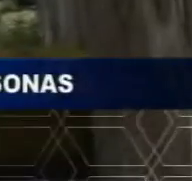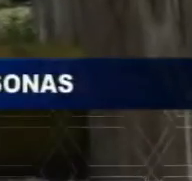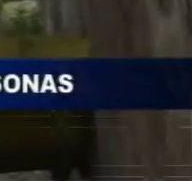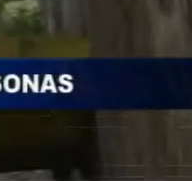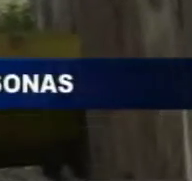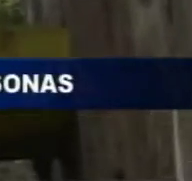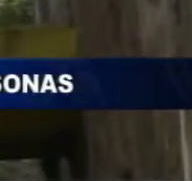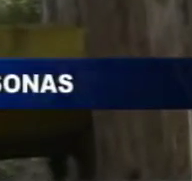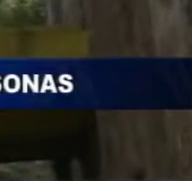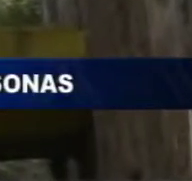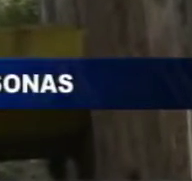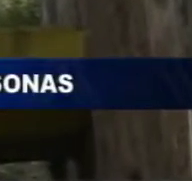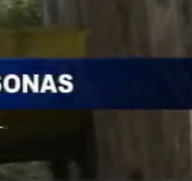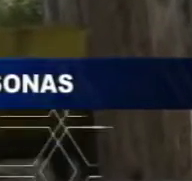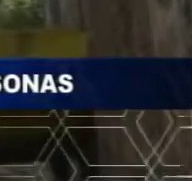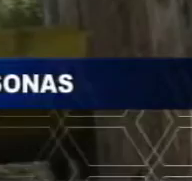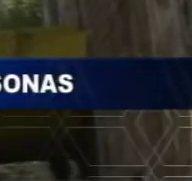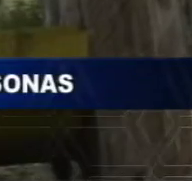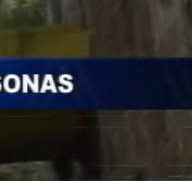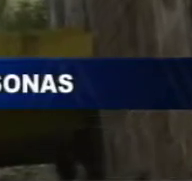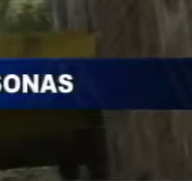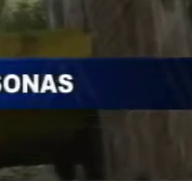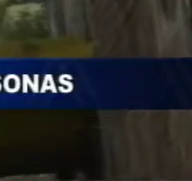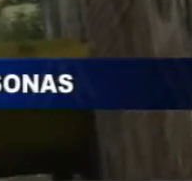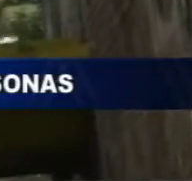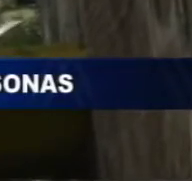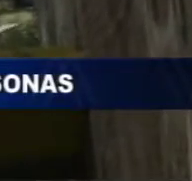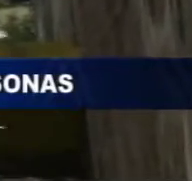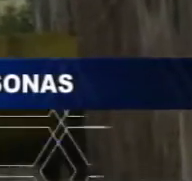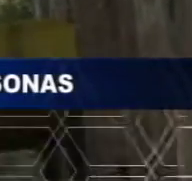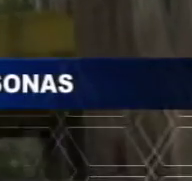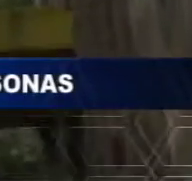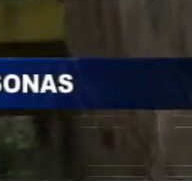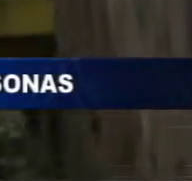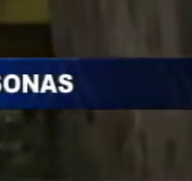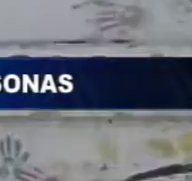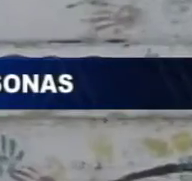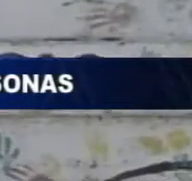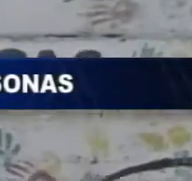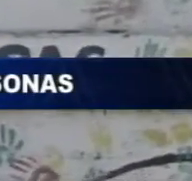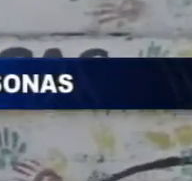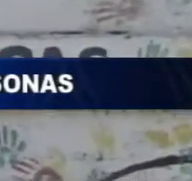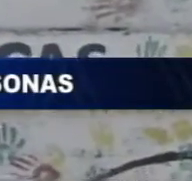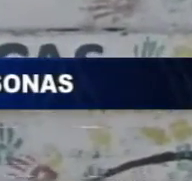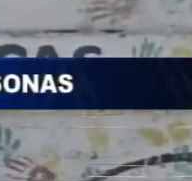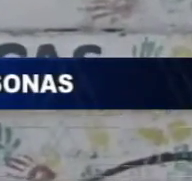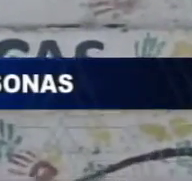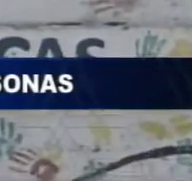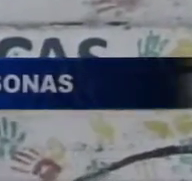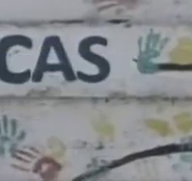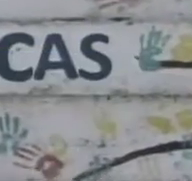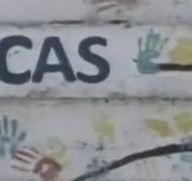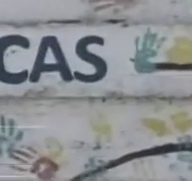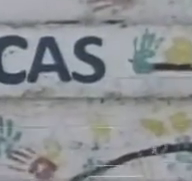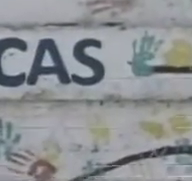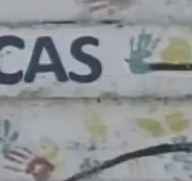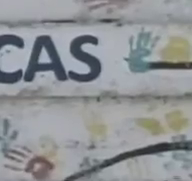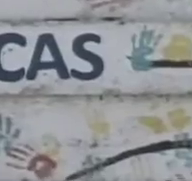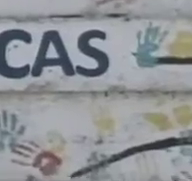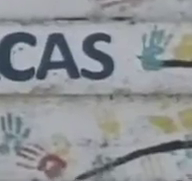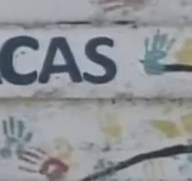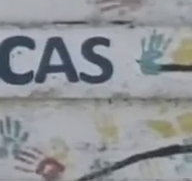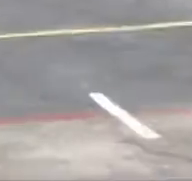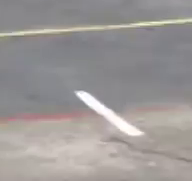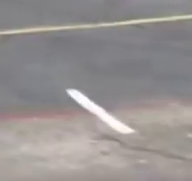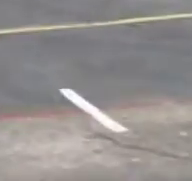Situación irregular, un delincuente fue abatido y otro capturado cuando pretendían robar una unidad educativa.